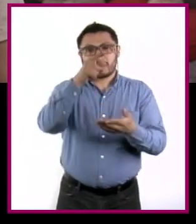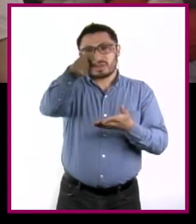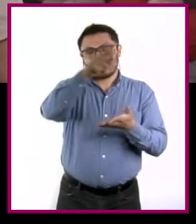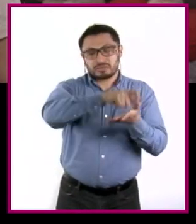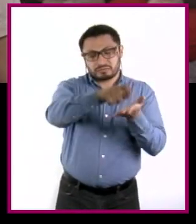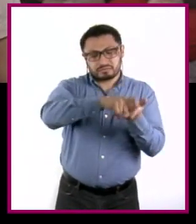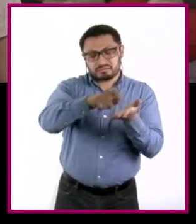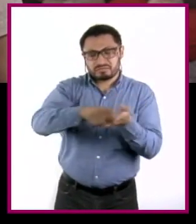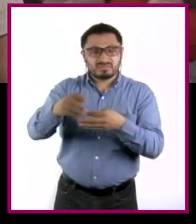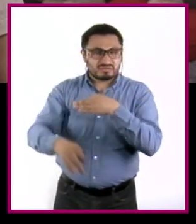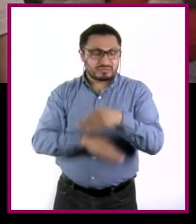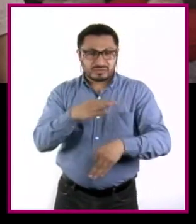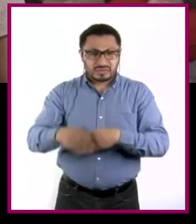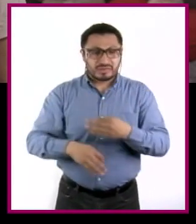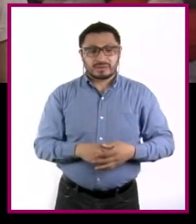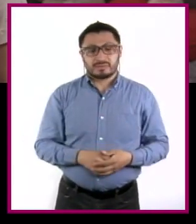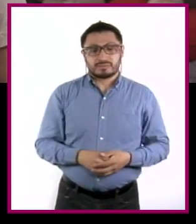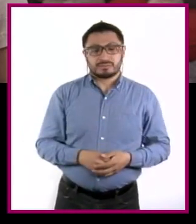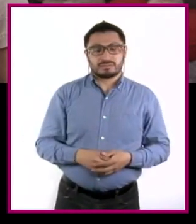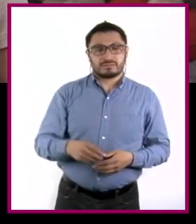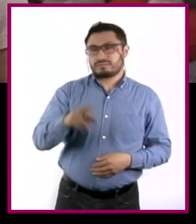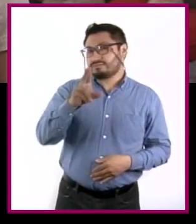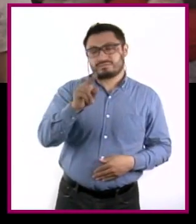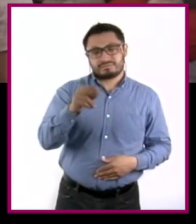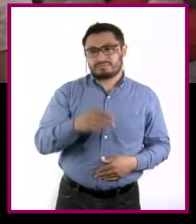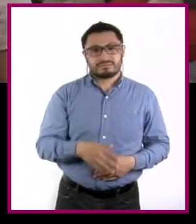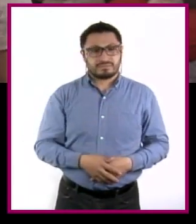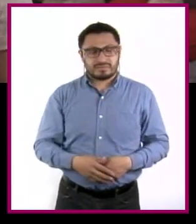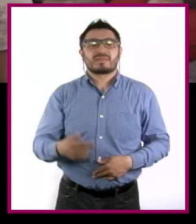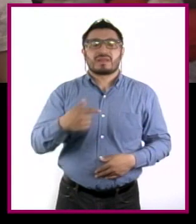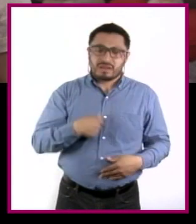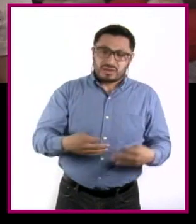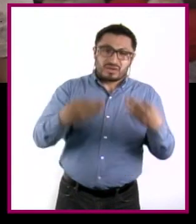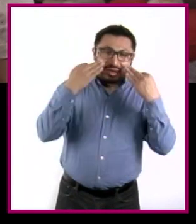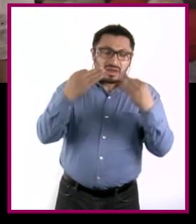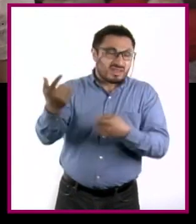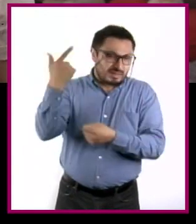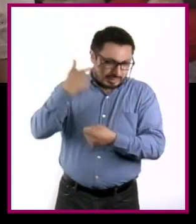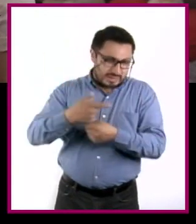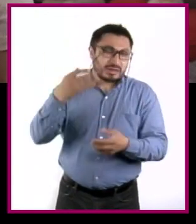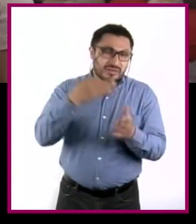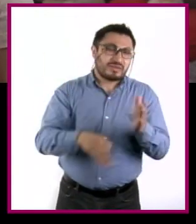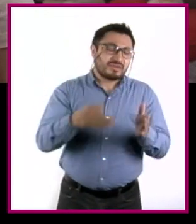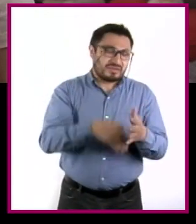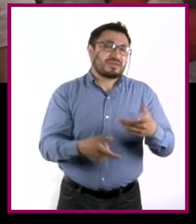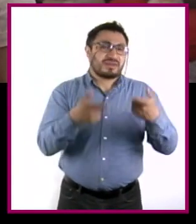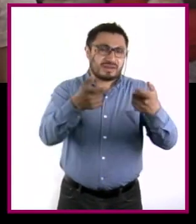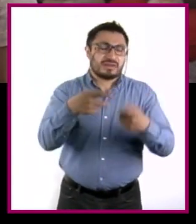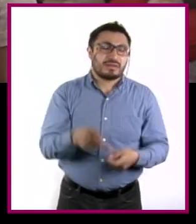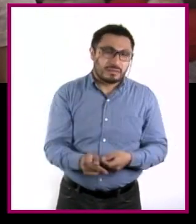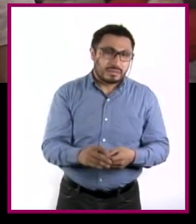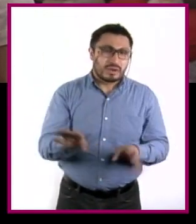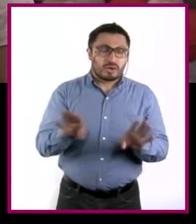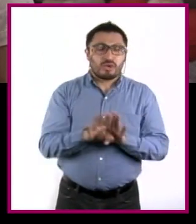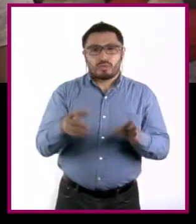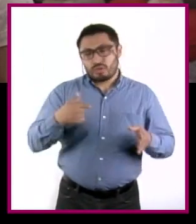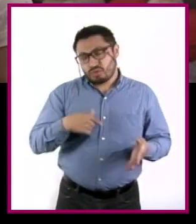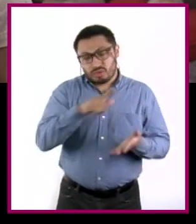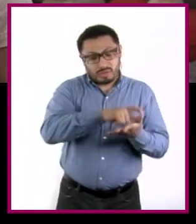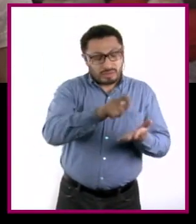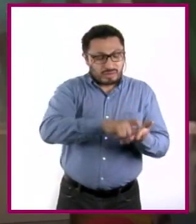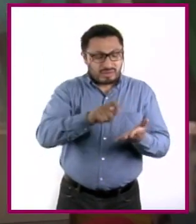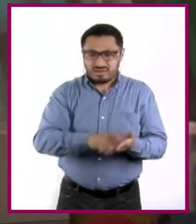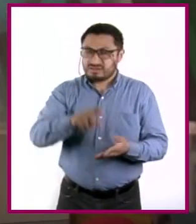ingresos y gastos. Yo diría que no. Sí me doy cuenta cuando me está faltando lana, pero tanto así como llevar un